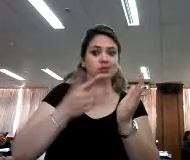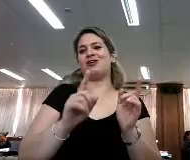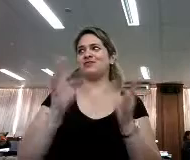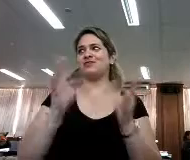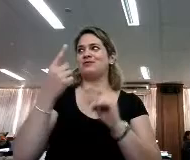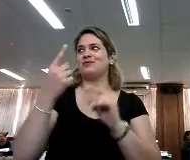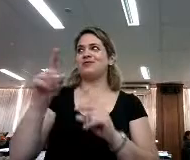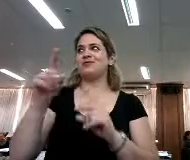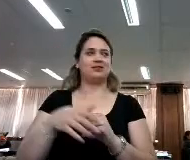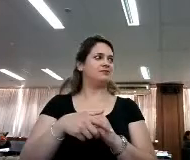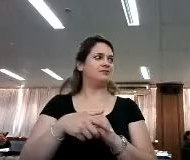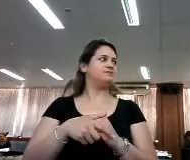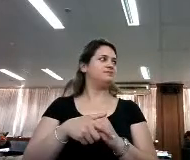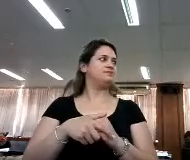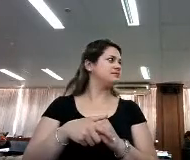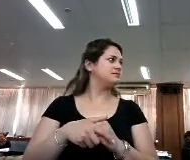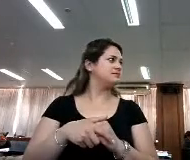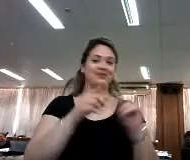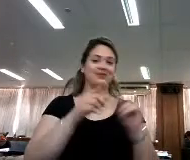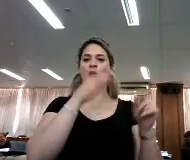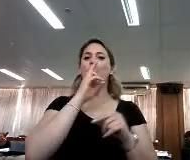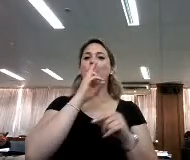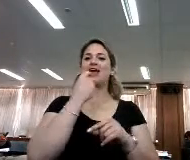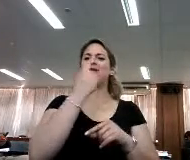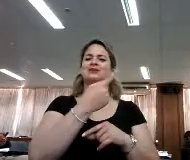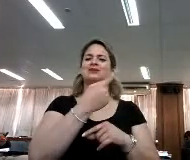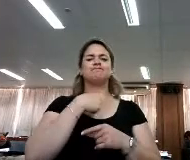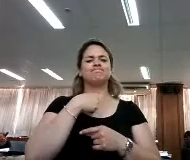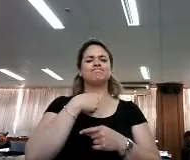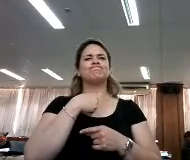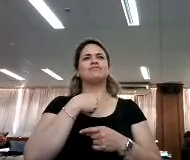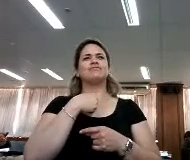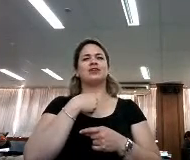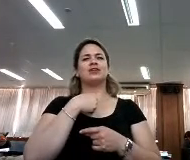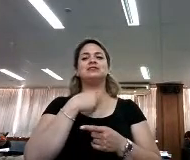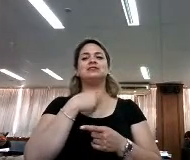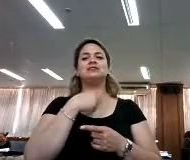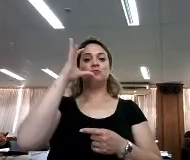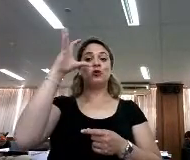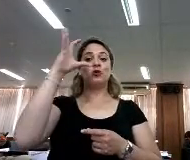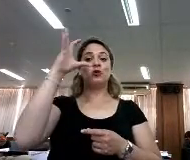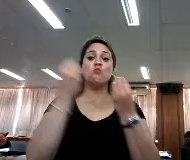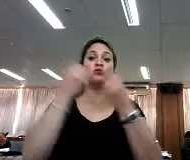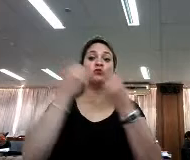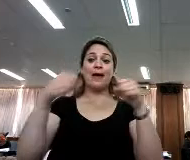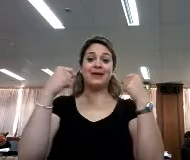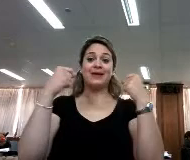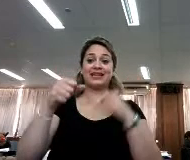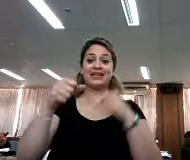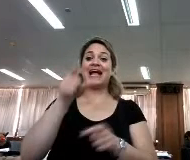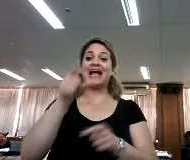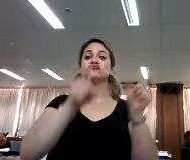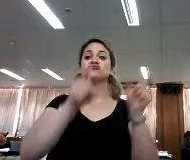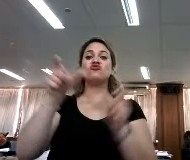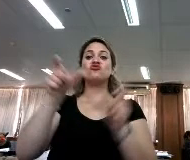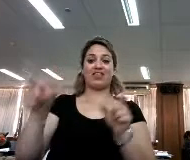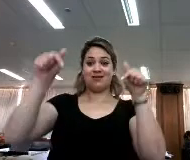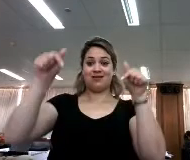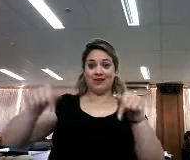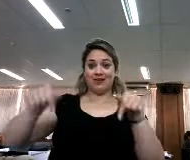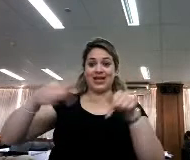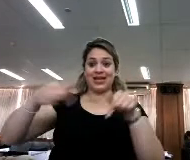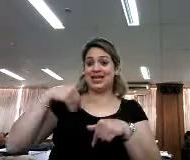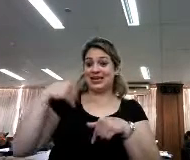Pensaba en los efectos y cómo están impactando también en muchas prácticas incluso ciudadanas, acá en la Argentina